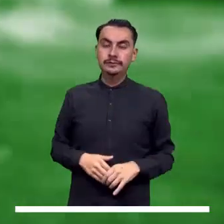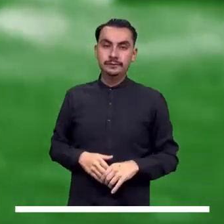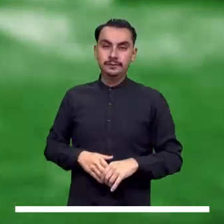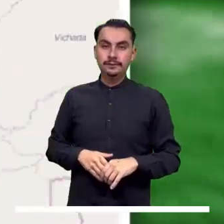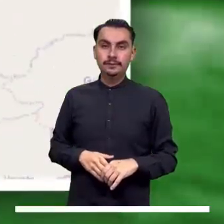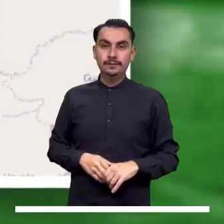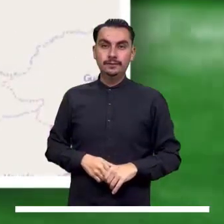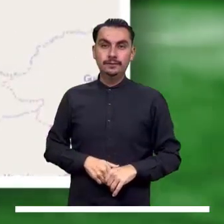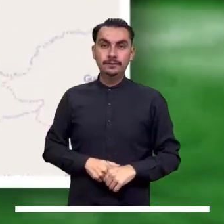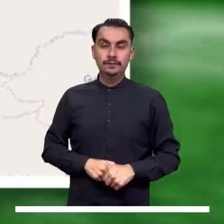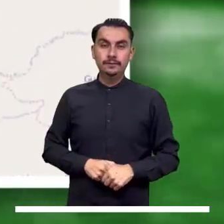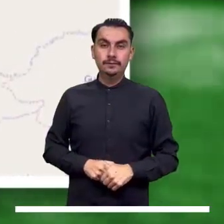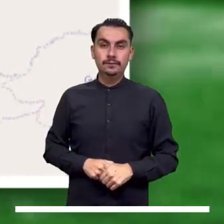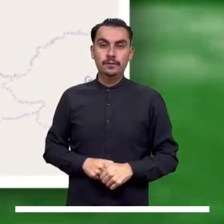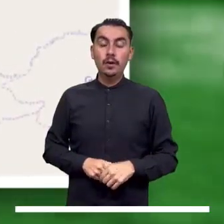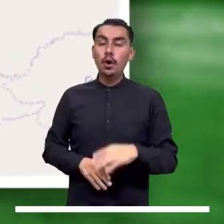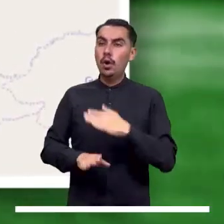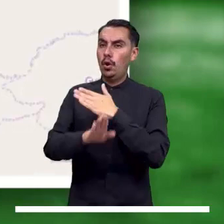activas.